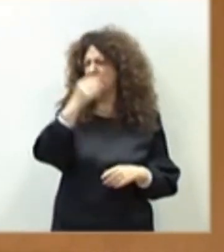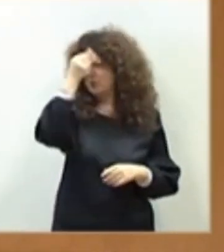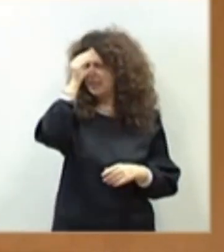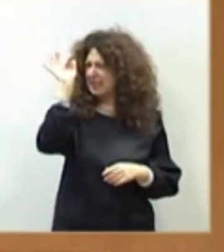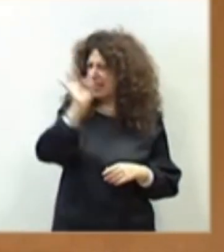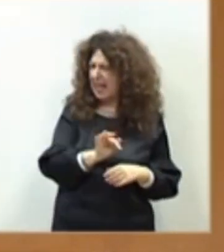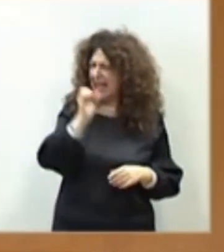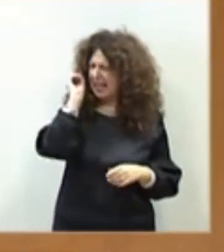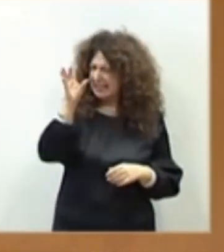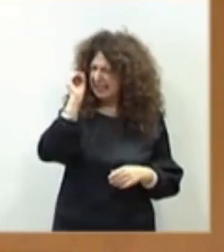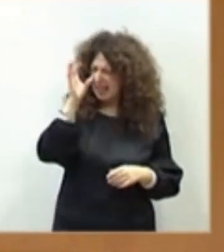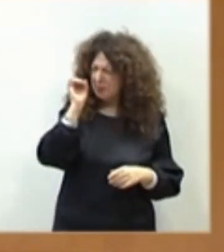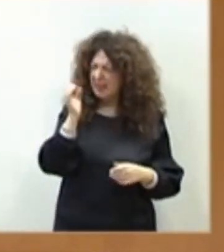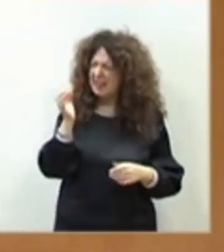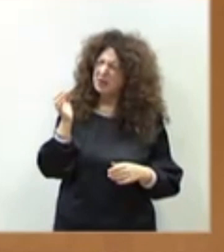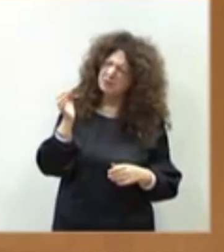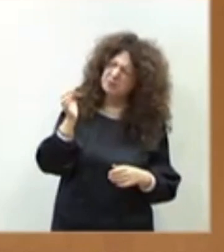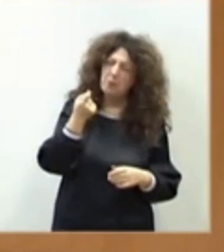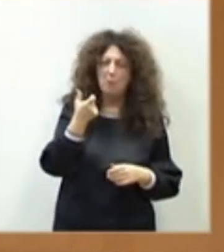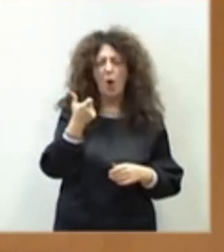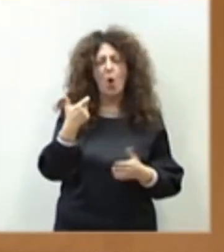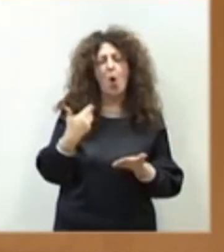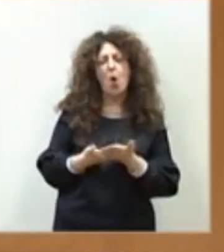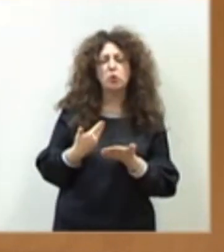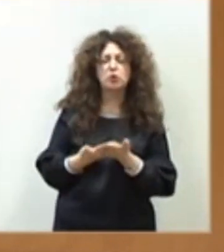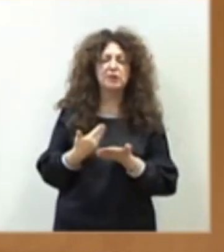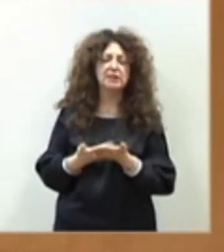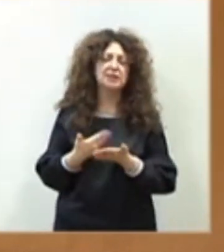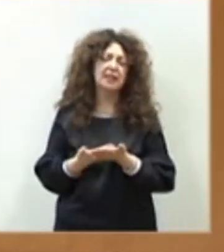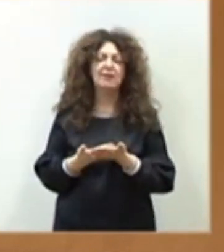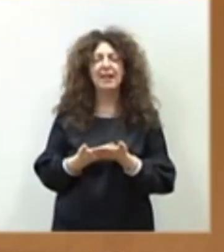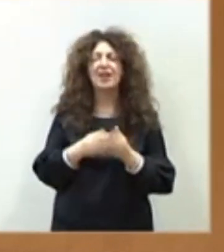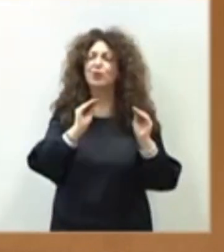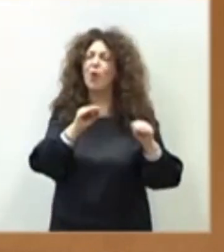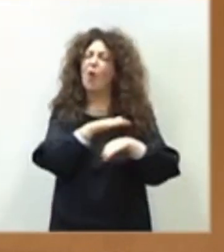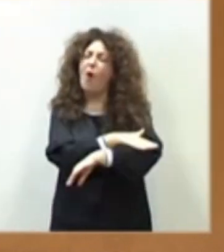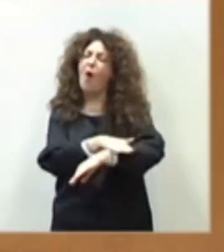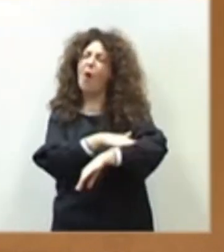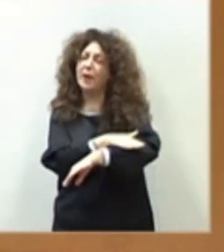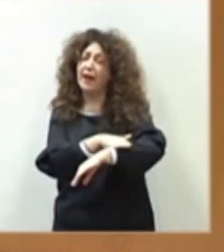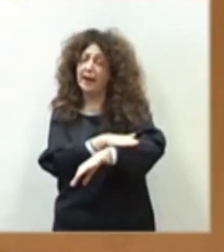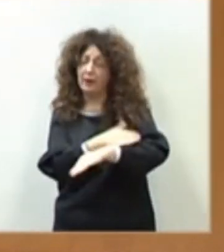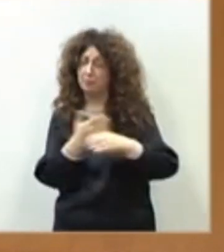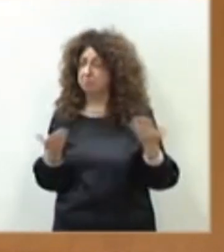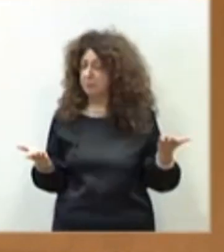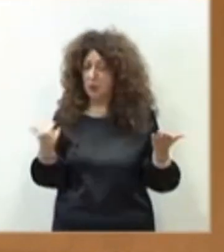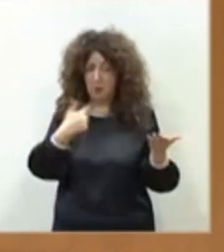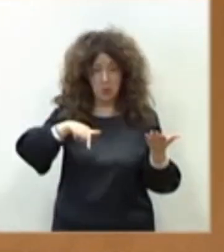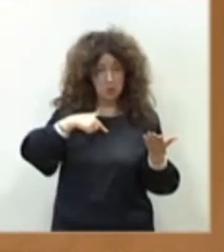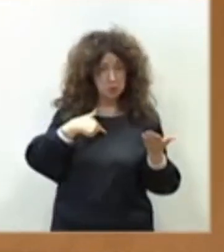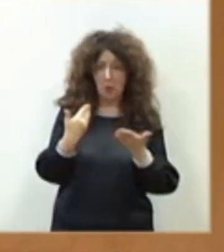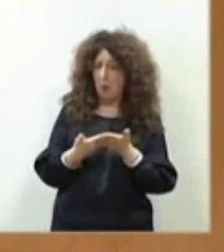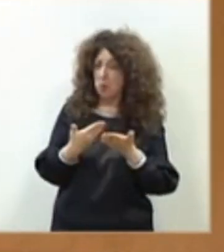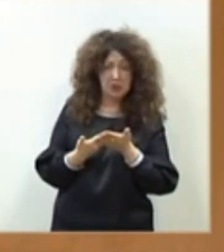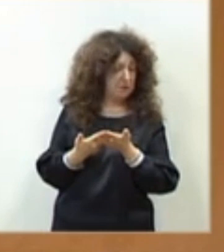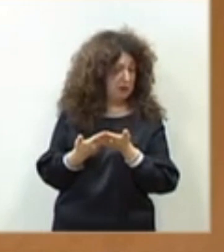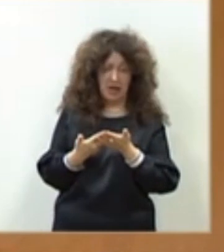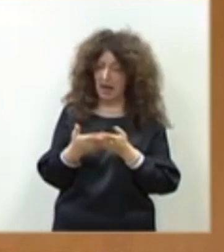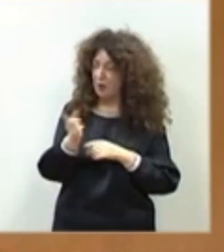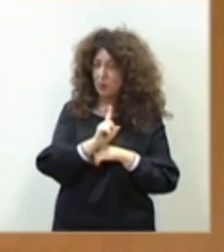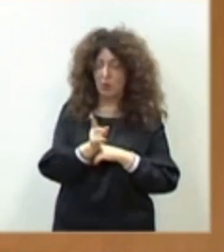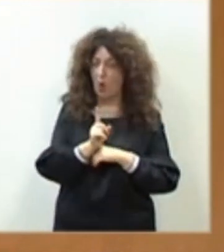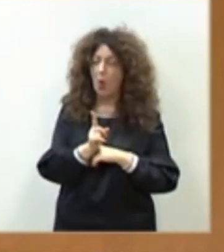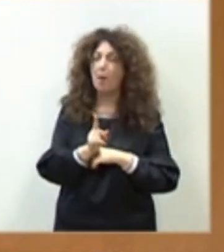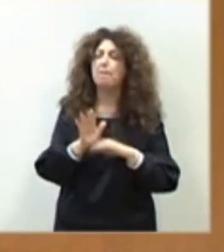intentando justificar el gobierno que han hecho. Nosotros no lo hemos justificado, pero sí que le puedo